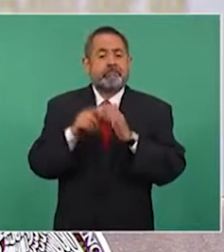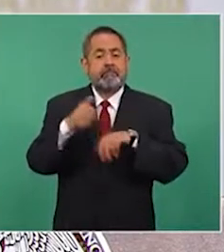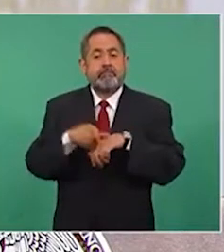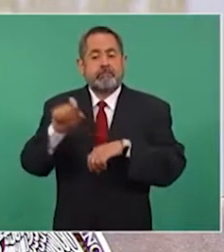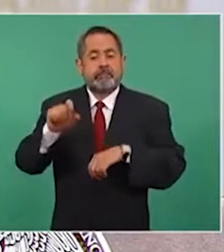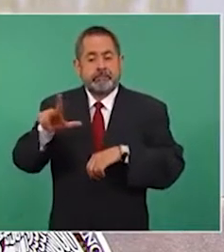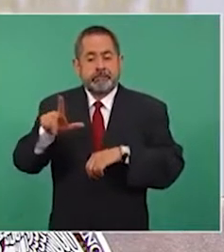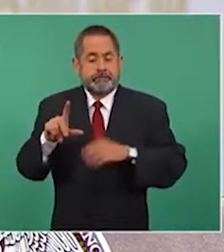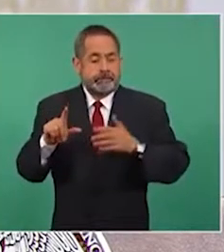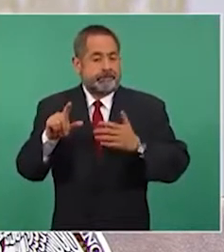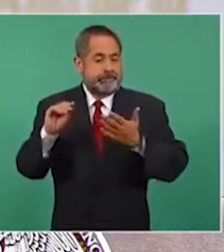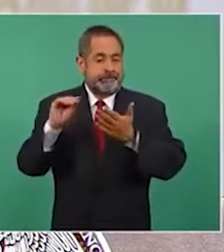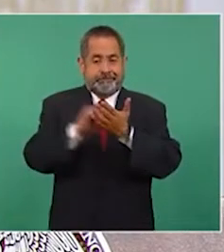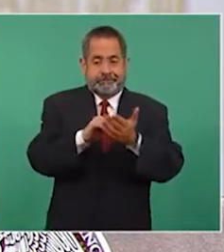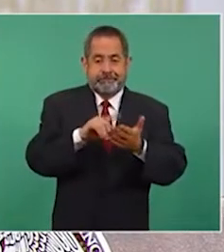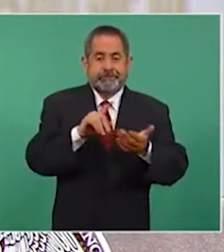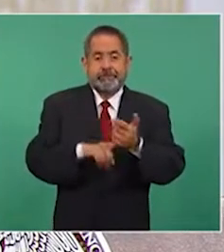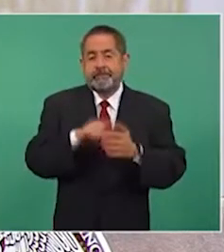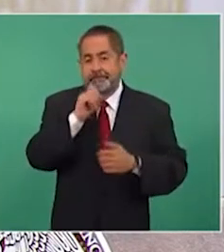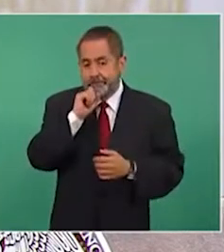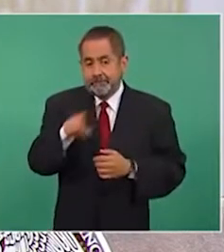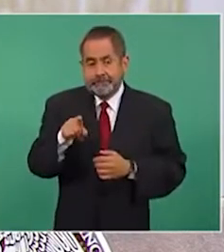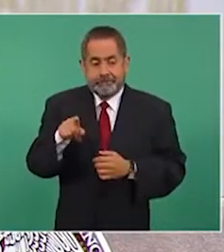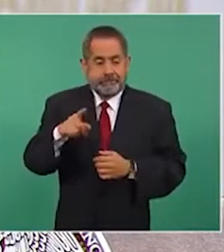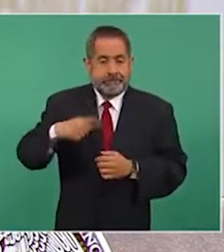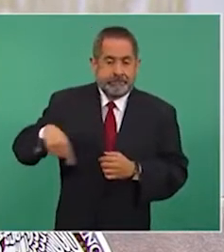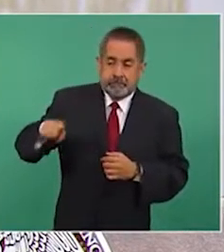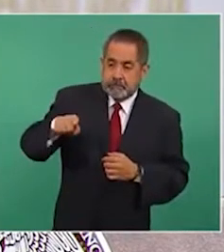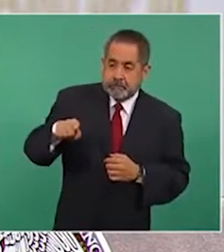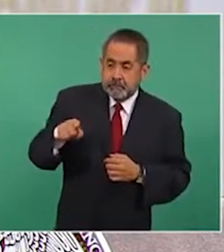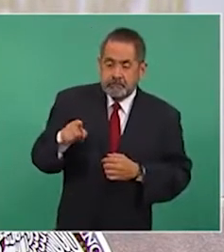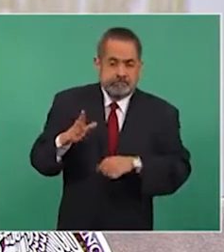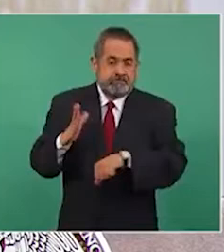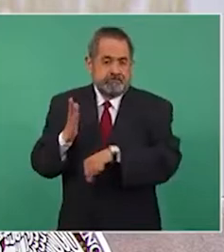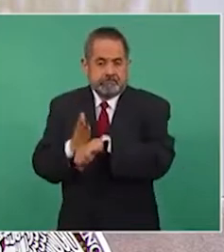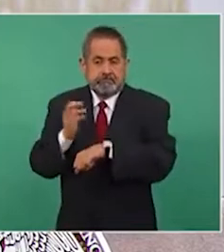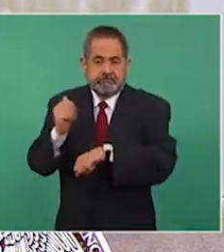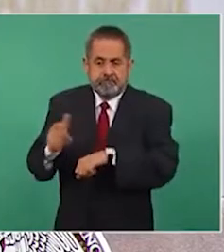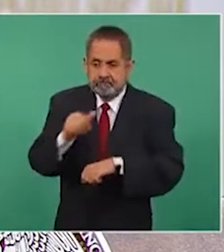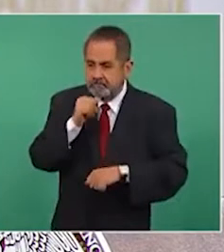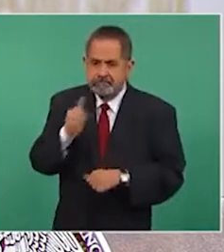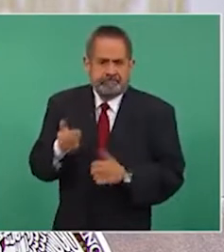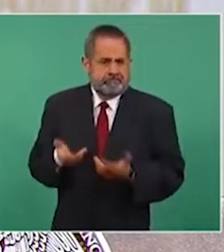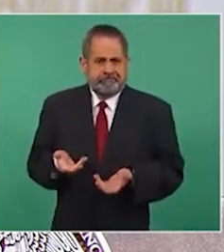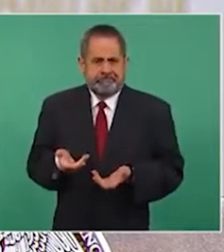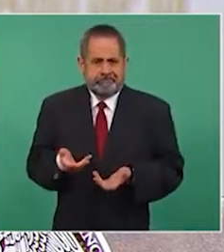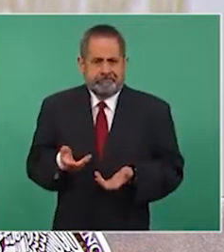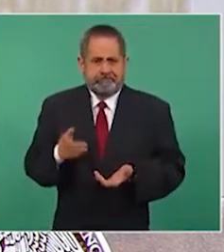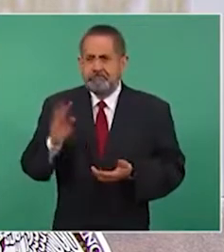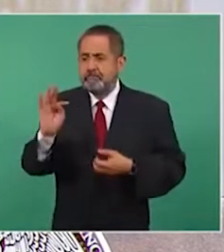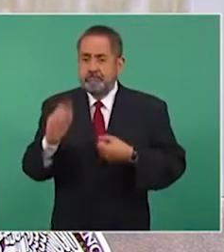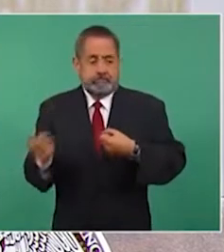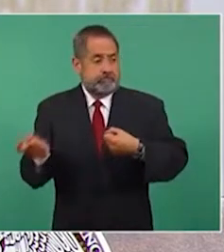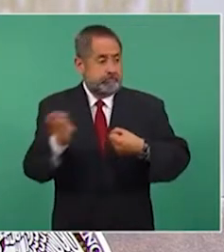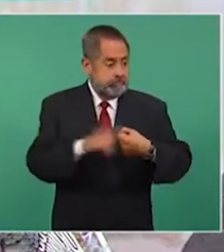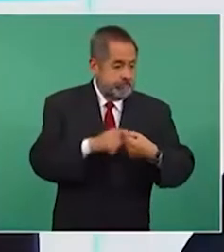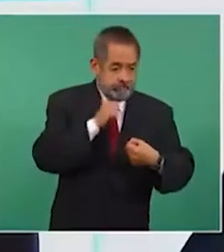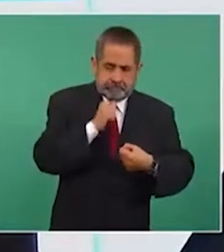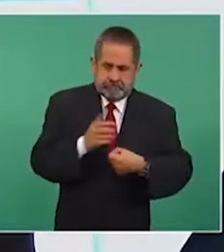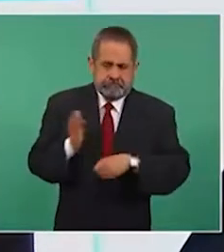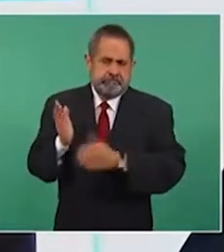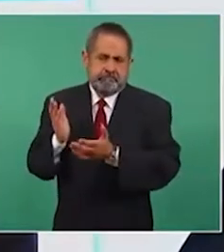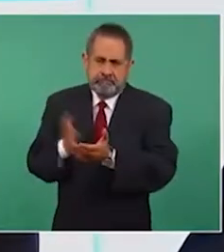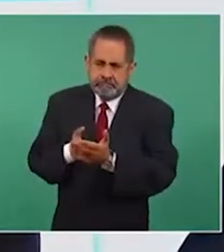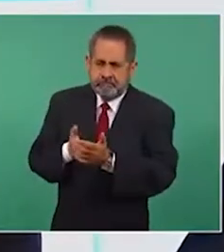Código fue que tampoco les serán aplicables sanciones si los jóvenes no se registran. No habrá